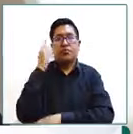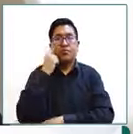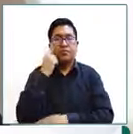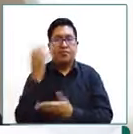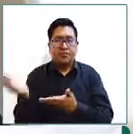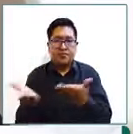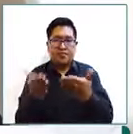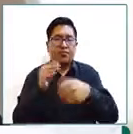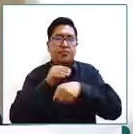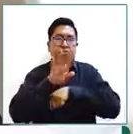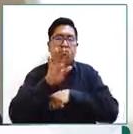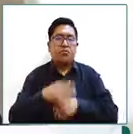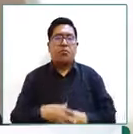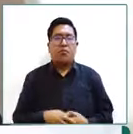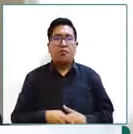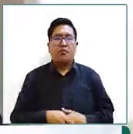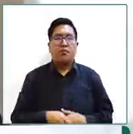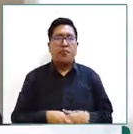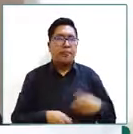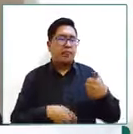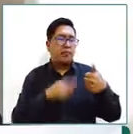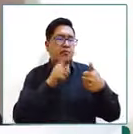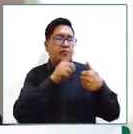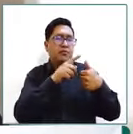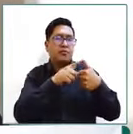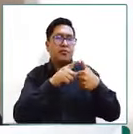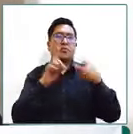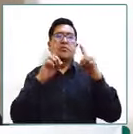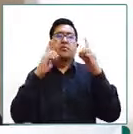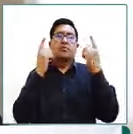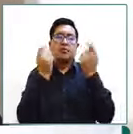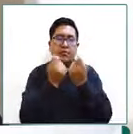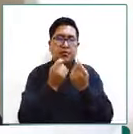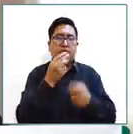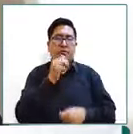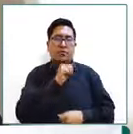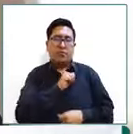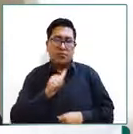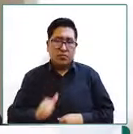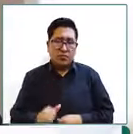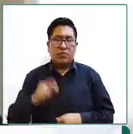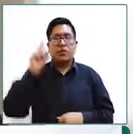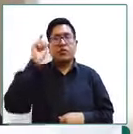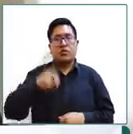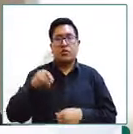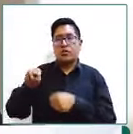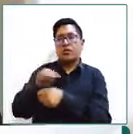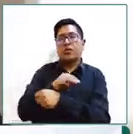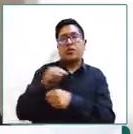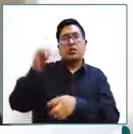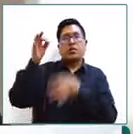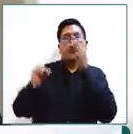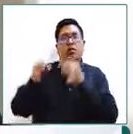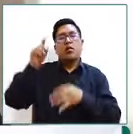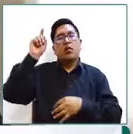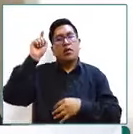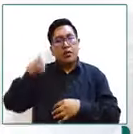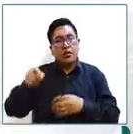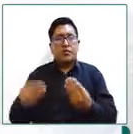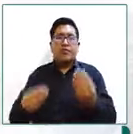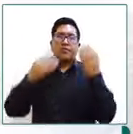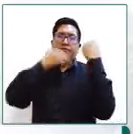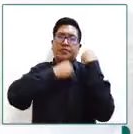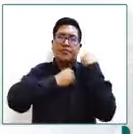las entidades de protección departamental municipal y ministerio de justicia y transparencia institucional deben contar con